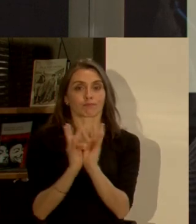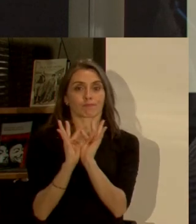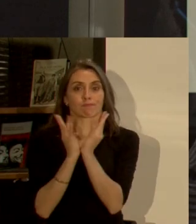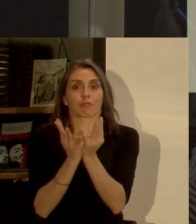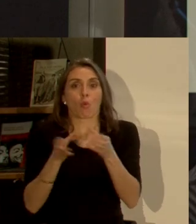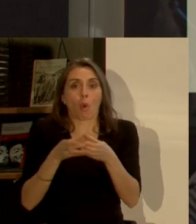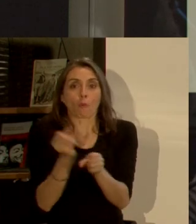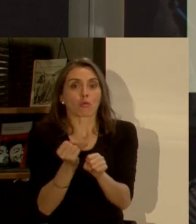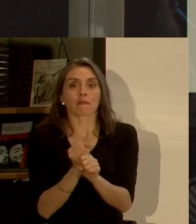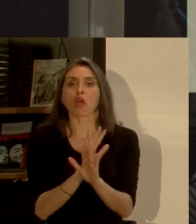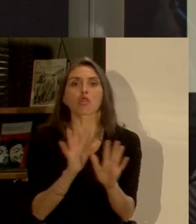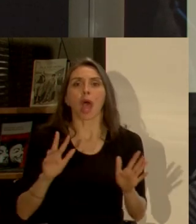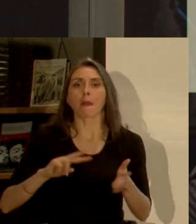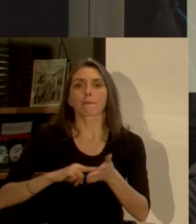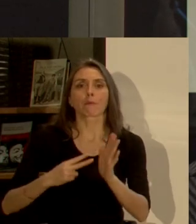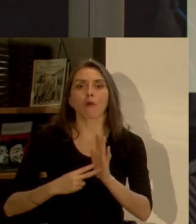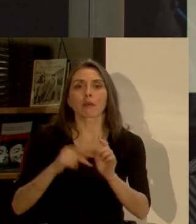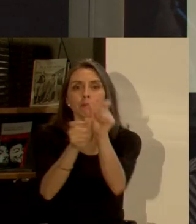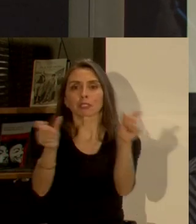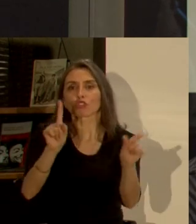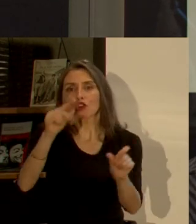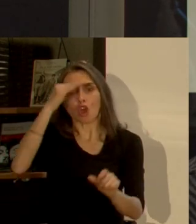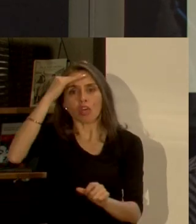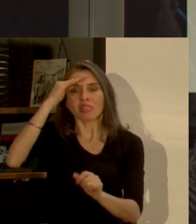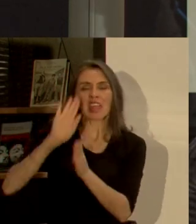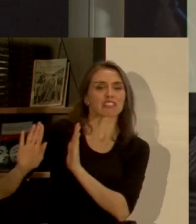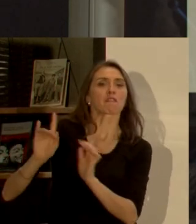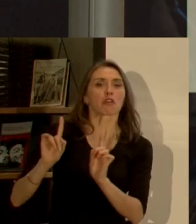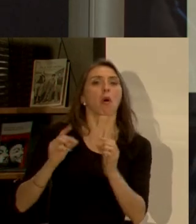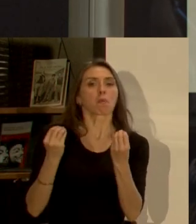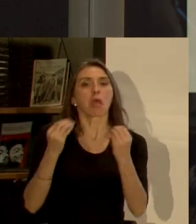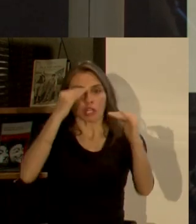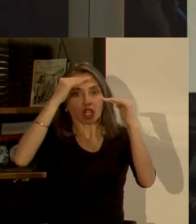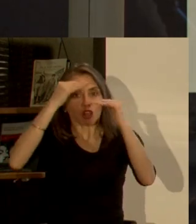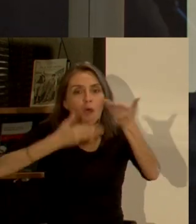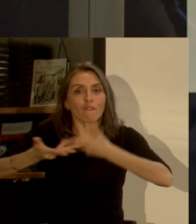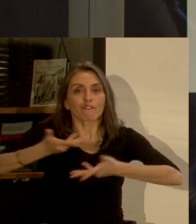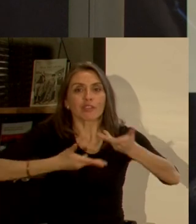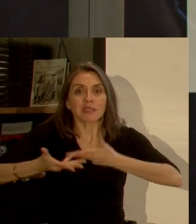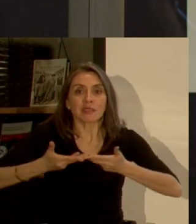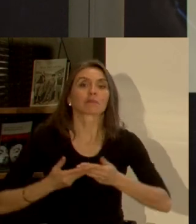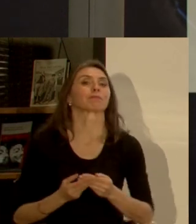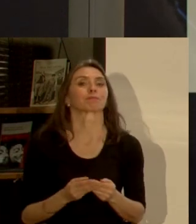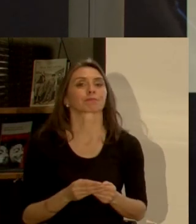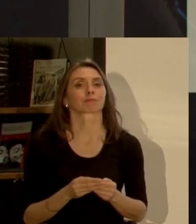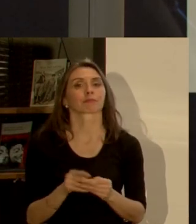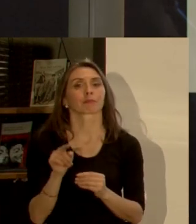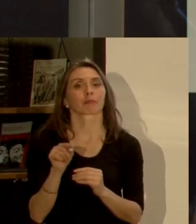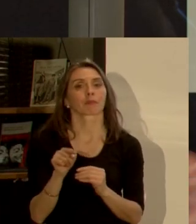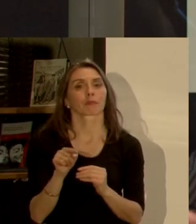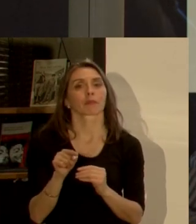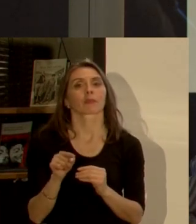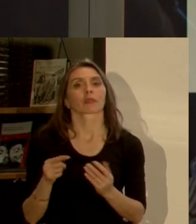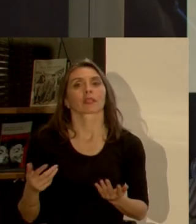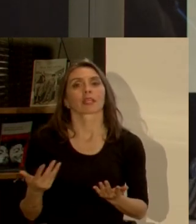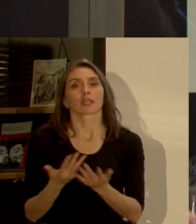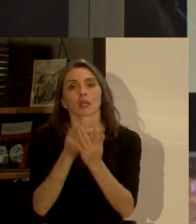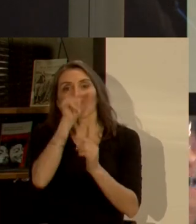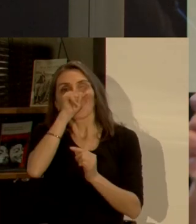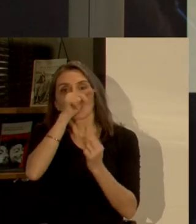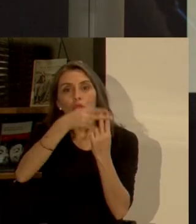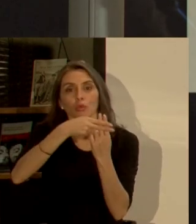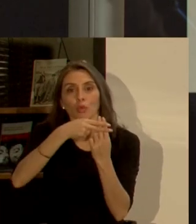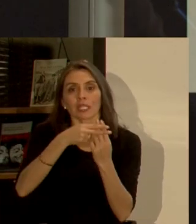logra sobreponer esta desconfianza que existe perfecto voy a leer algunas de las preguntas que han hecho a través de la red social twitter